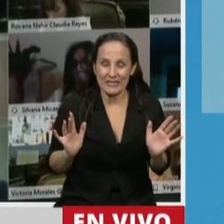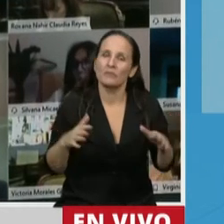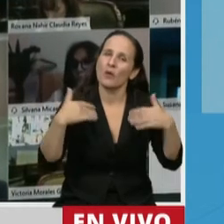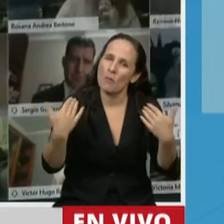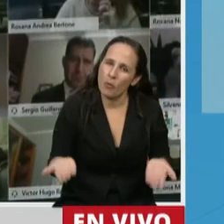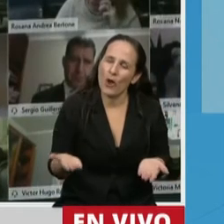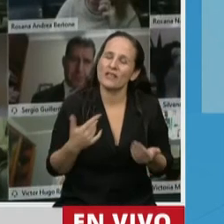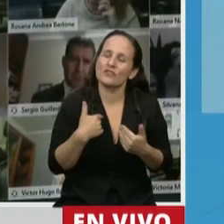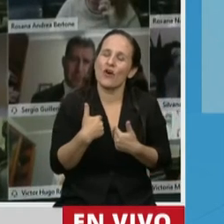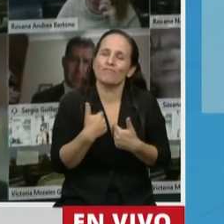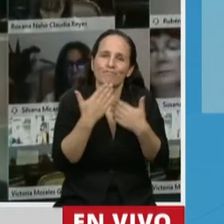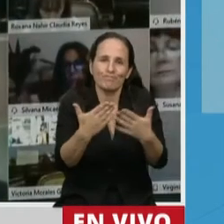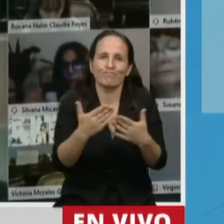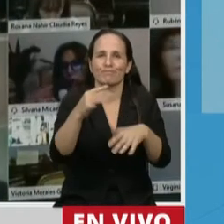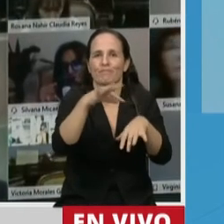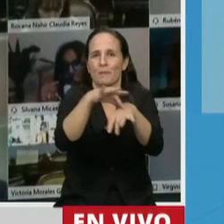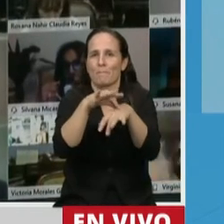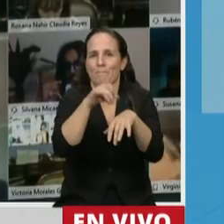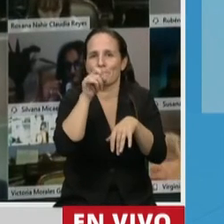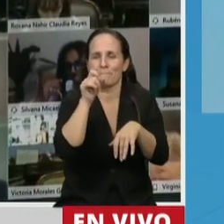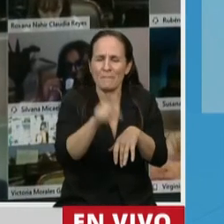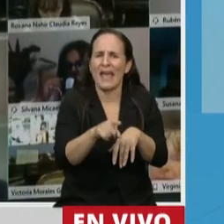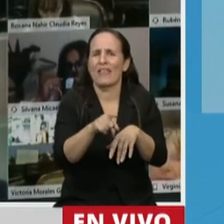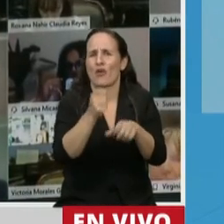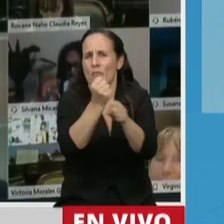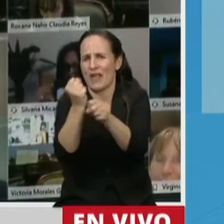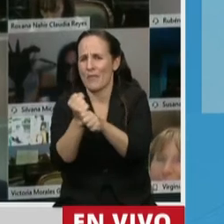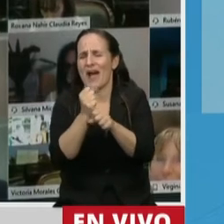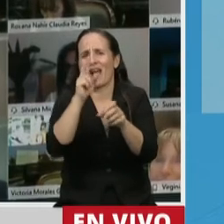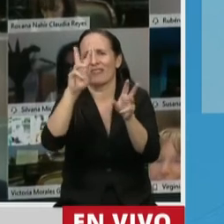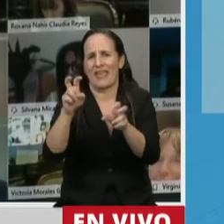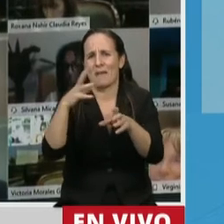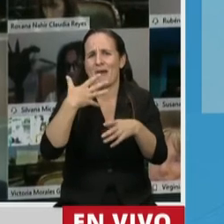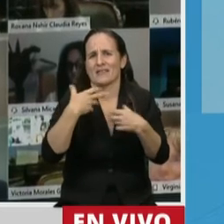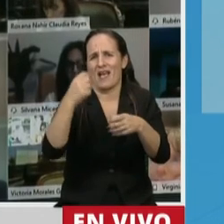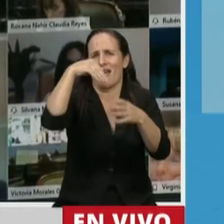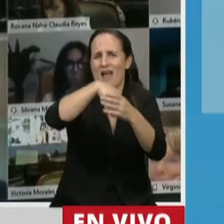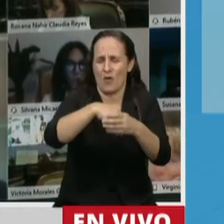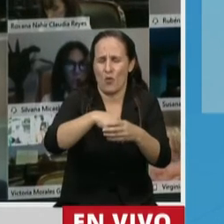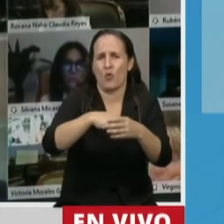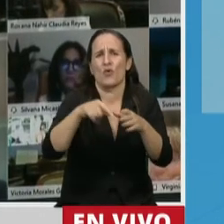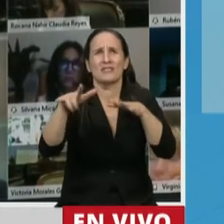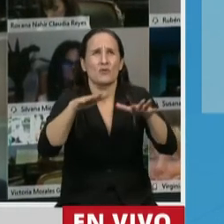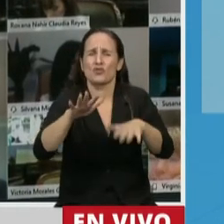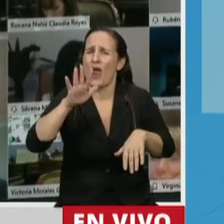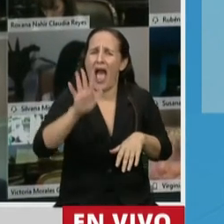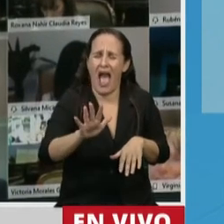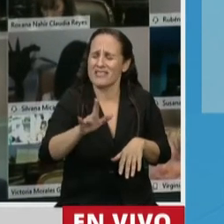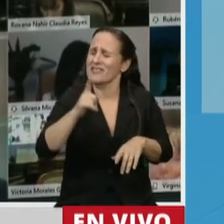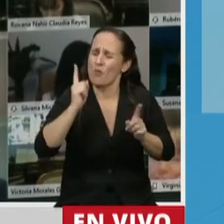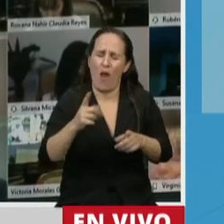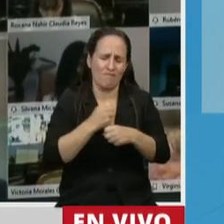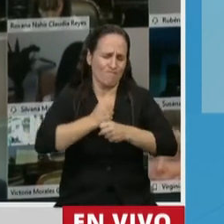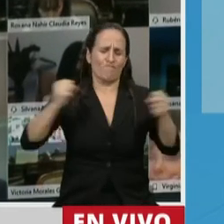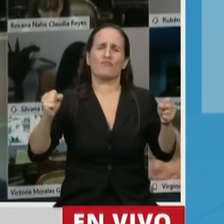que hacen al diario los trabajadores de la salud, que a despecho de este panorama tan intimidante salen todos los días a enfrentar la pandemia